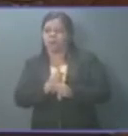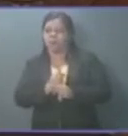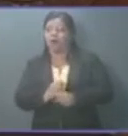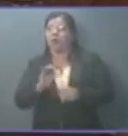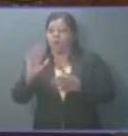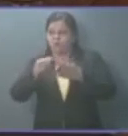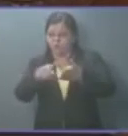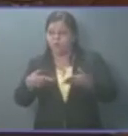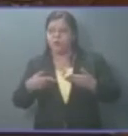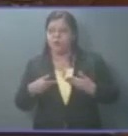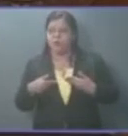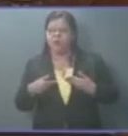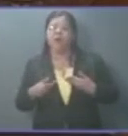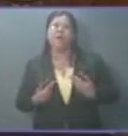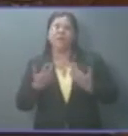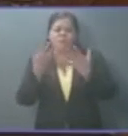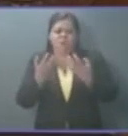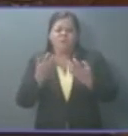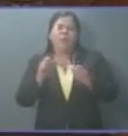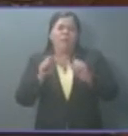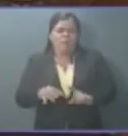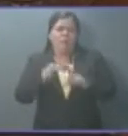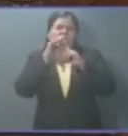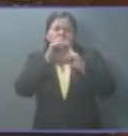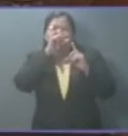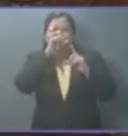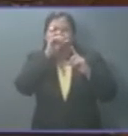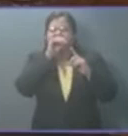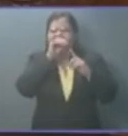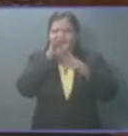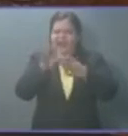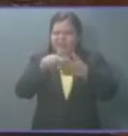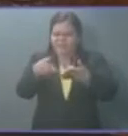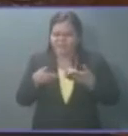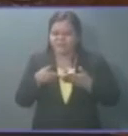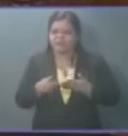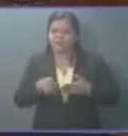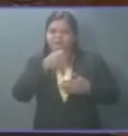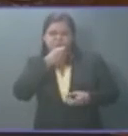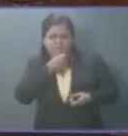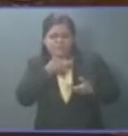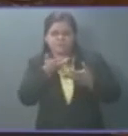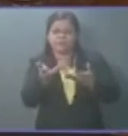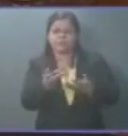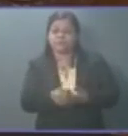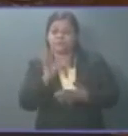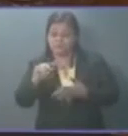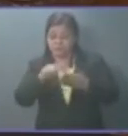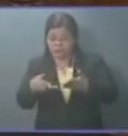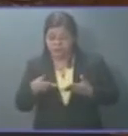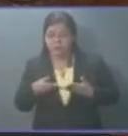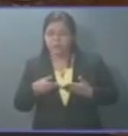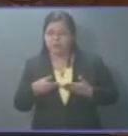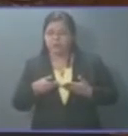derecho a poderse postular, su derecho a hacer campaña, su derecho a hablar